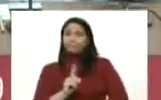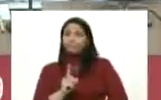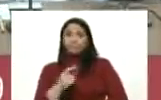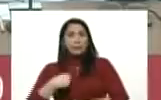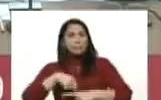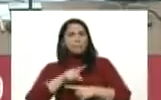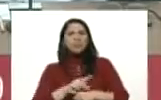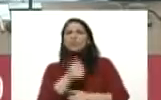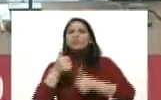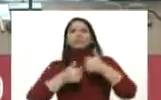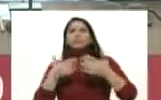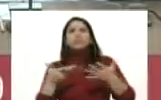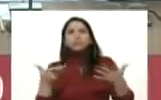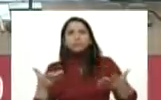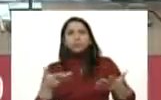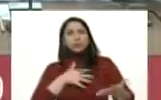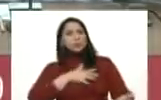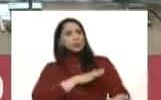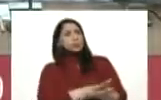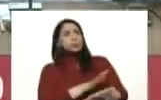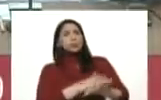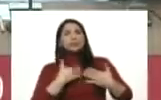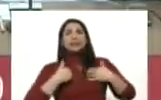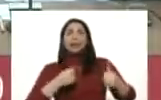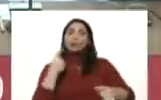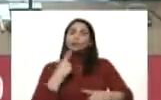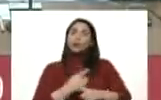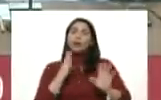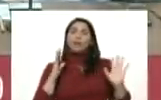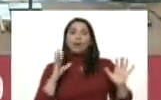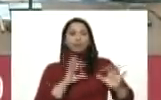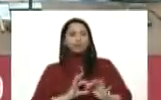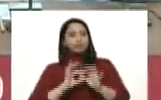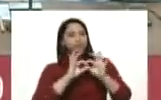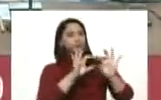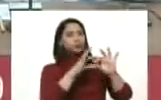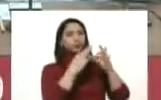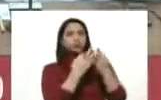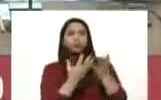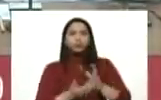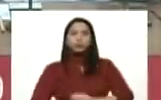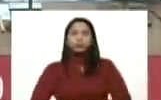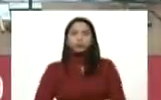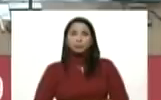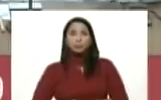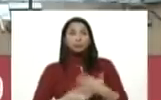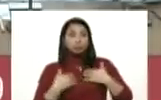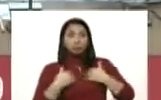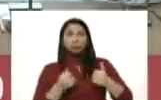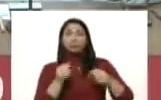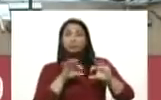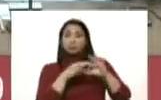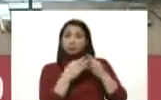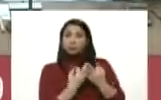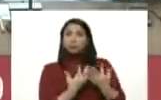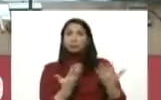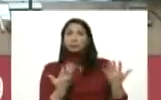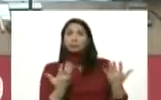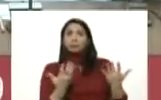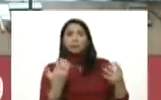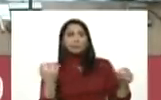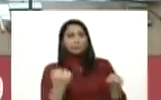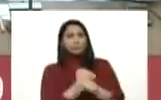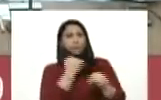prioridad es la tranquilidad y la salud la unión de la familia la seguridad de la familia el